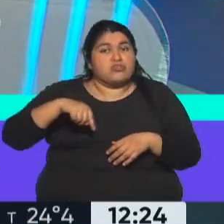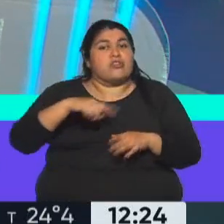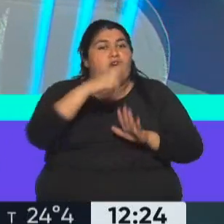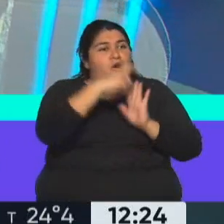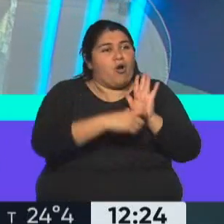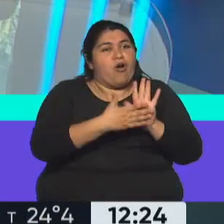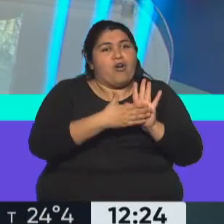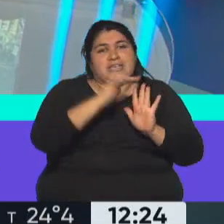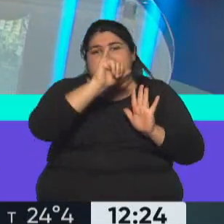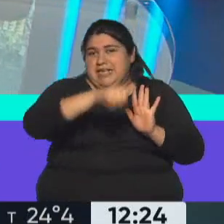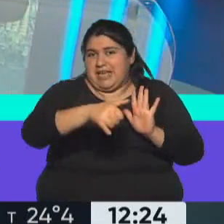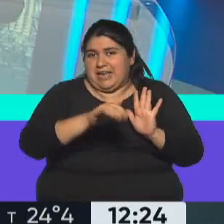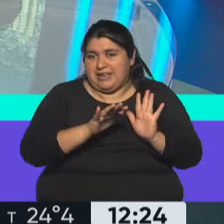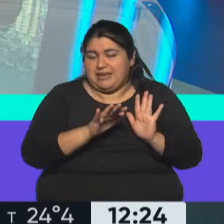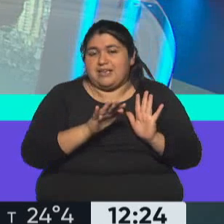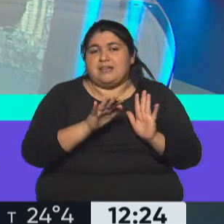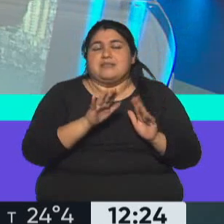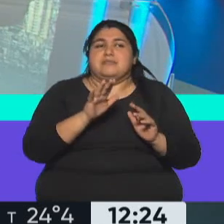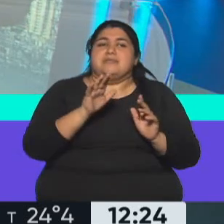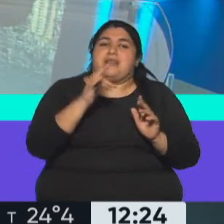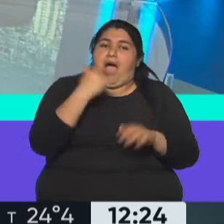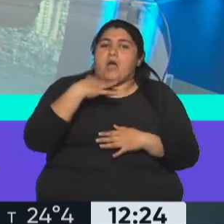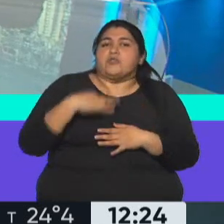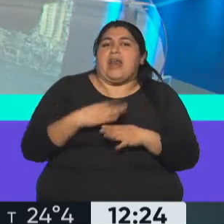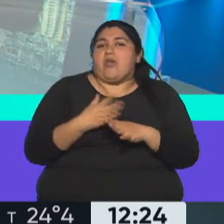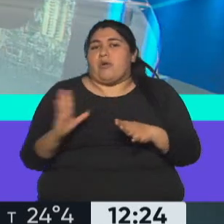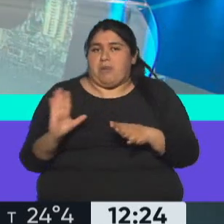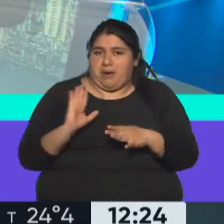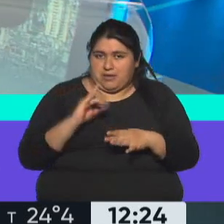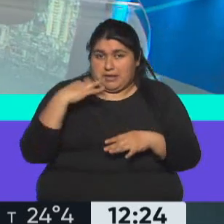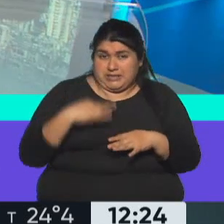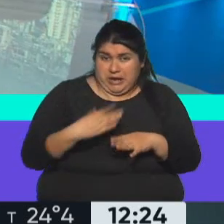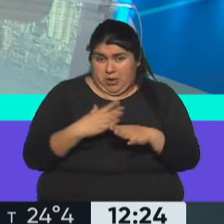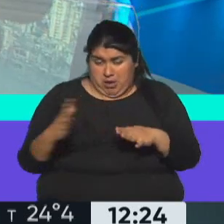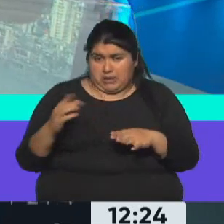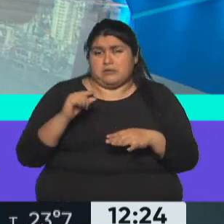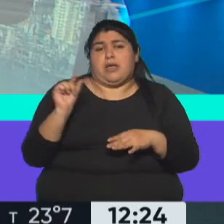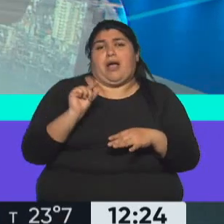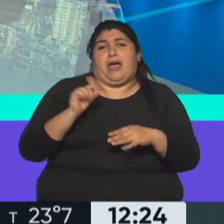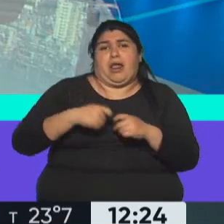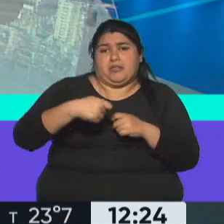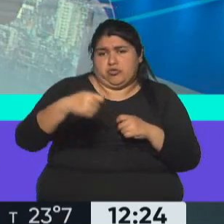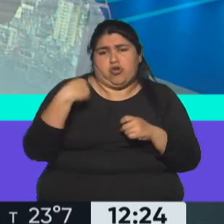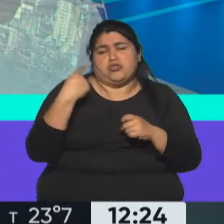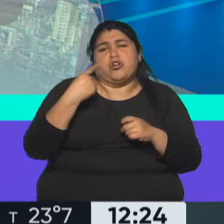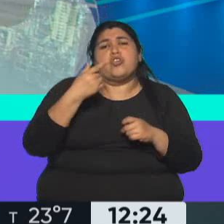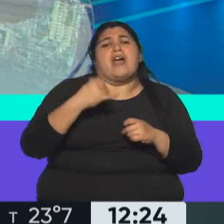monotributistas, pero tenemos un salario aparte. Nosotros de este crédito a tasa cero quedamos afuera.